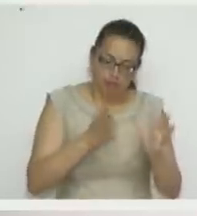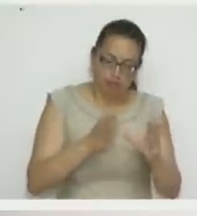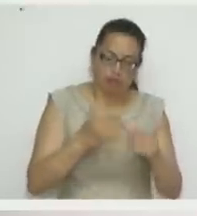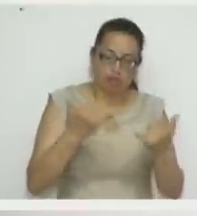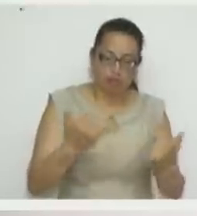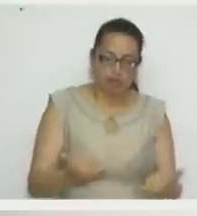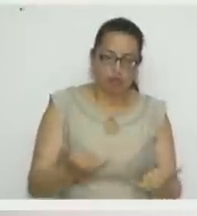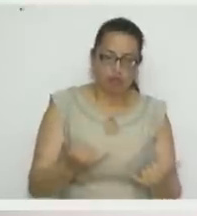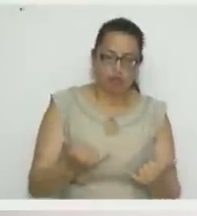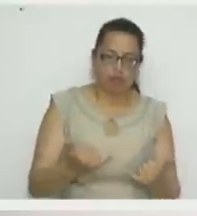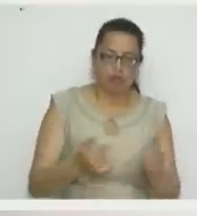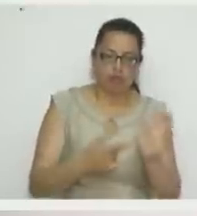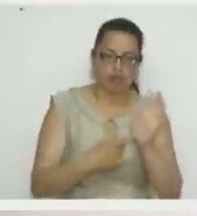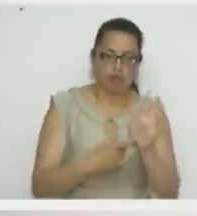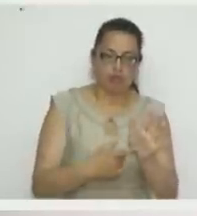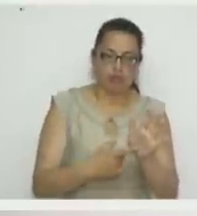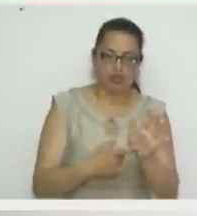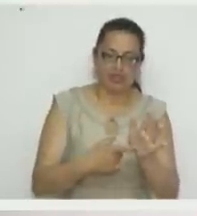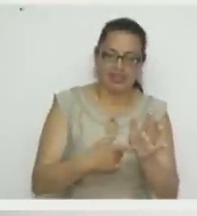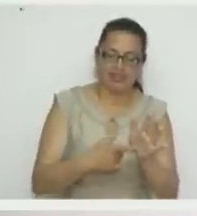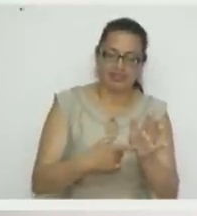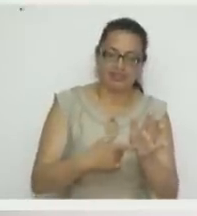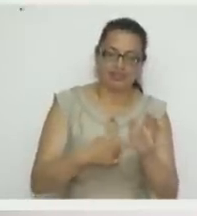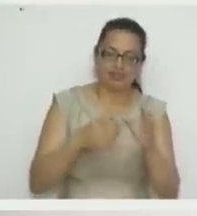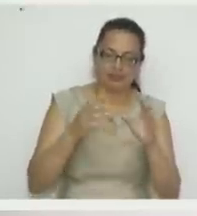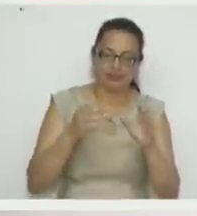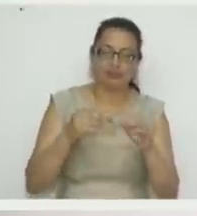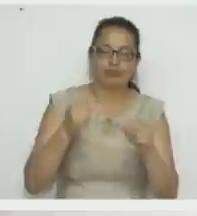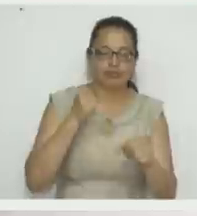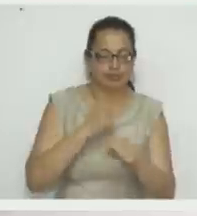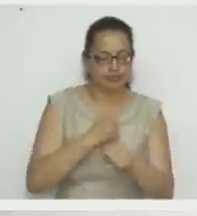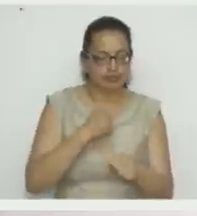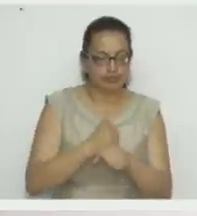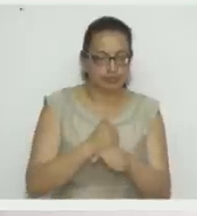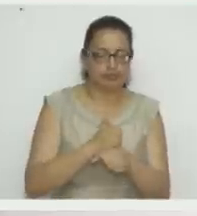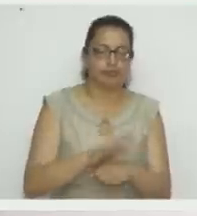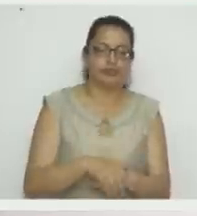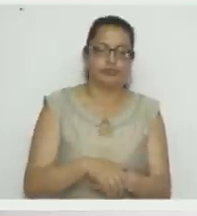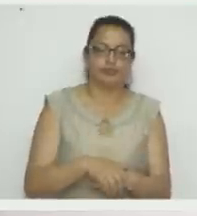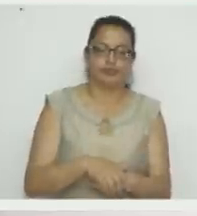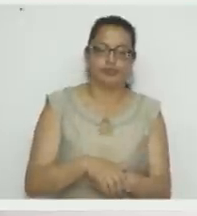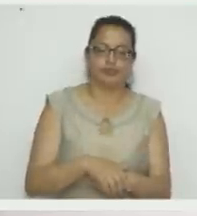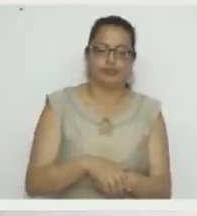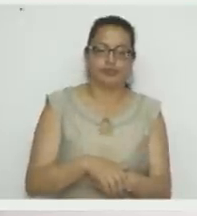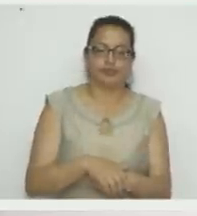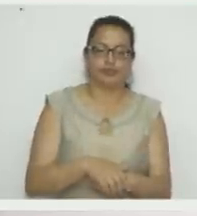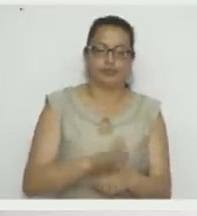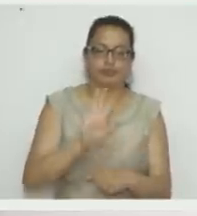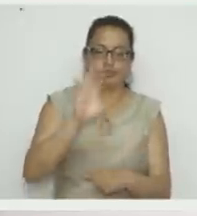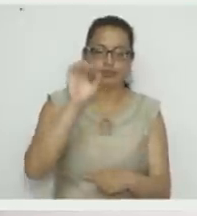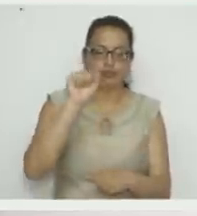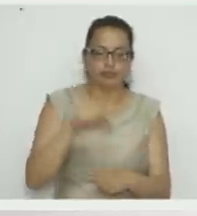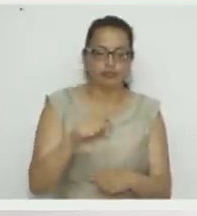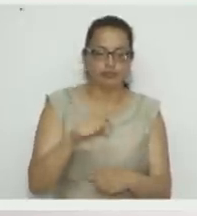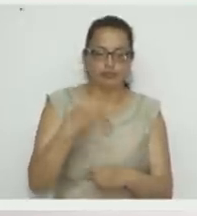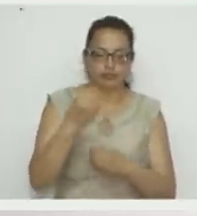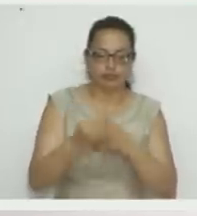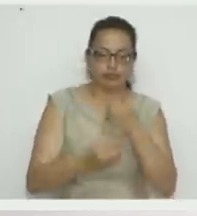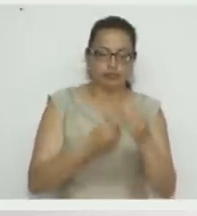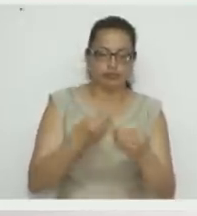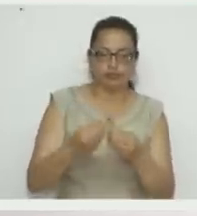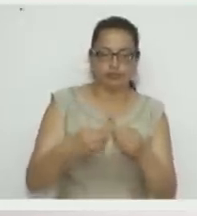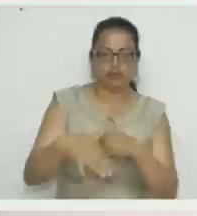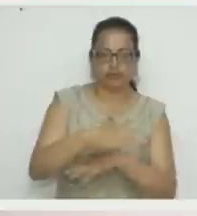promocionar mi taller, a mostrarles todo lo que hacemos. Pintura de cerámica, muñequería